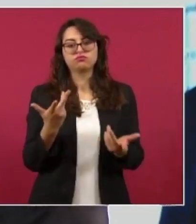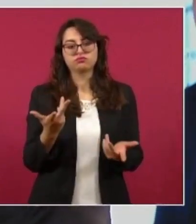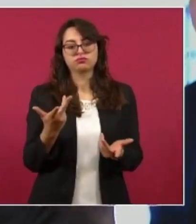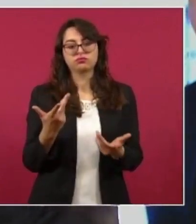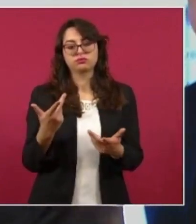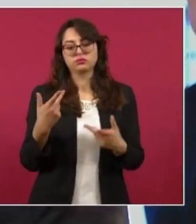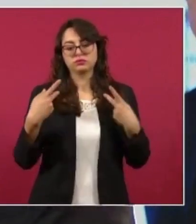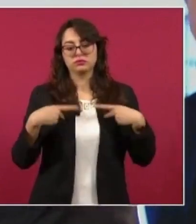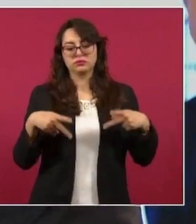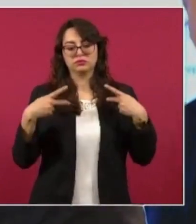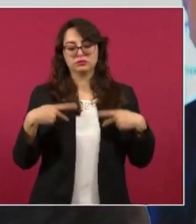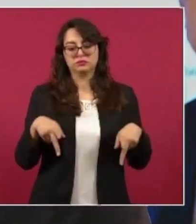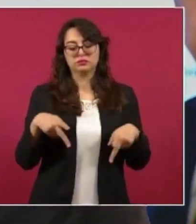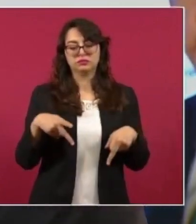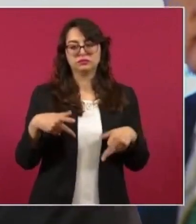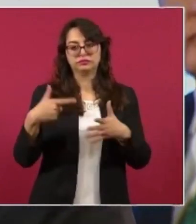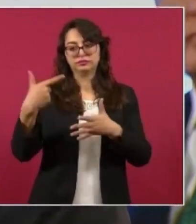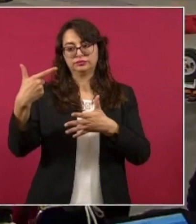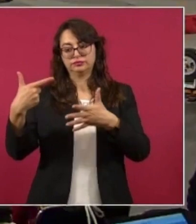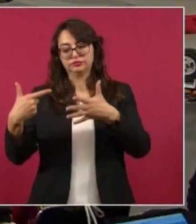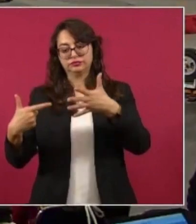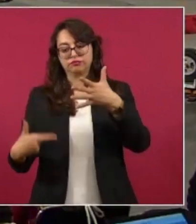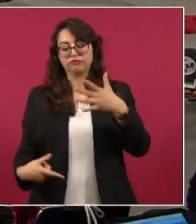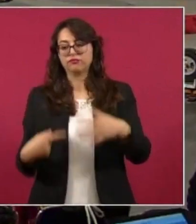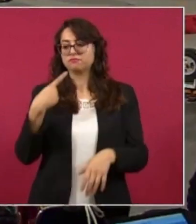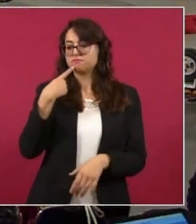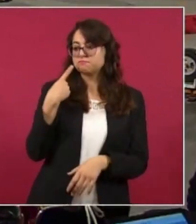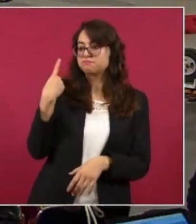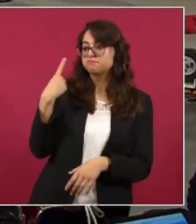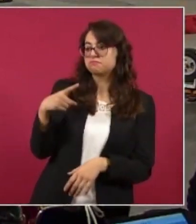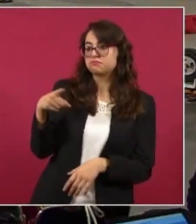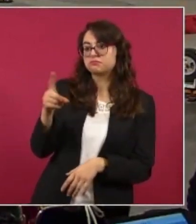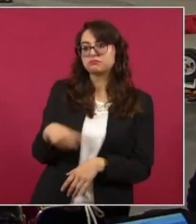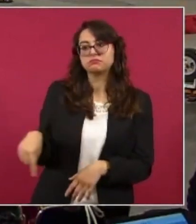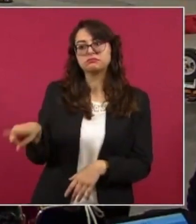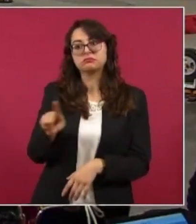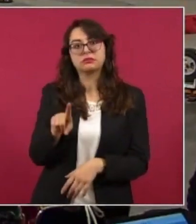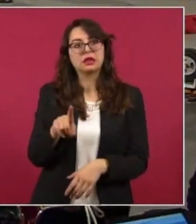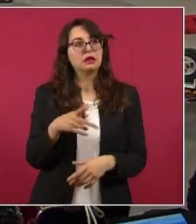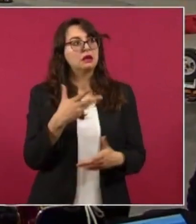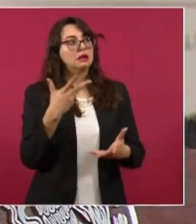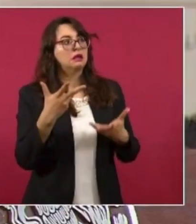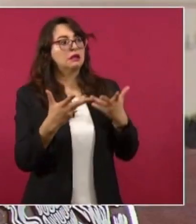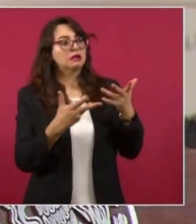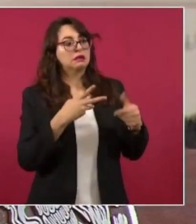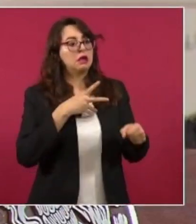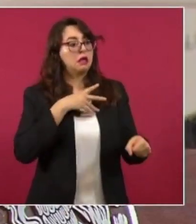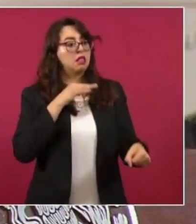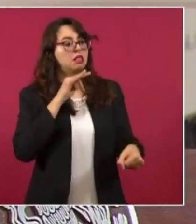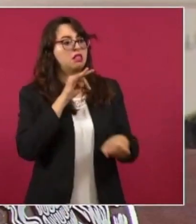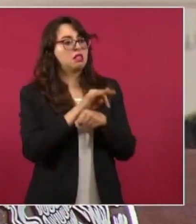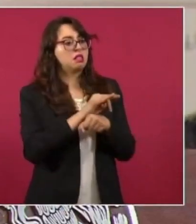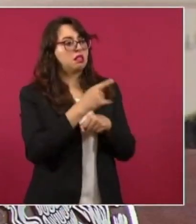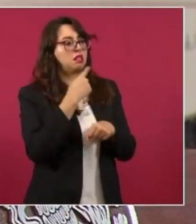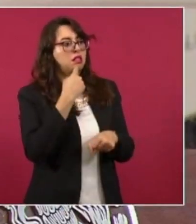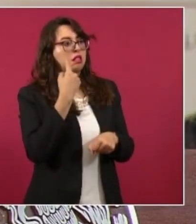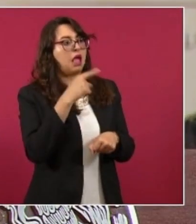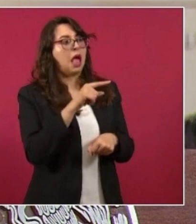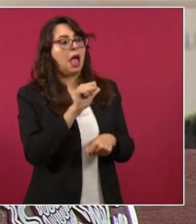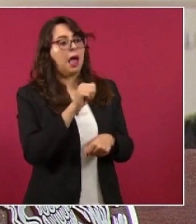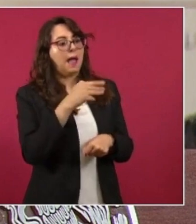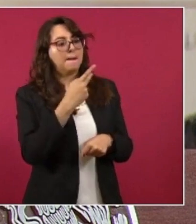de los demandados, que está por resolverse próximamente y esperamos que no haya ningún problema.